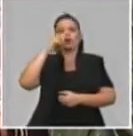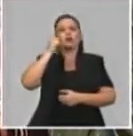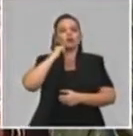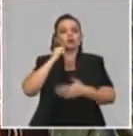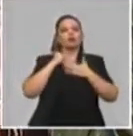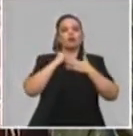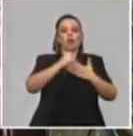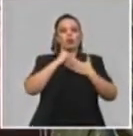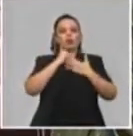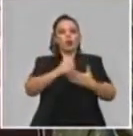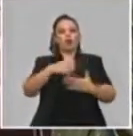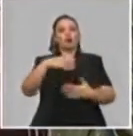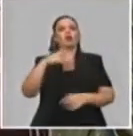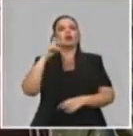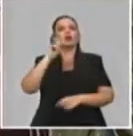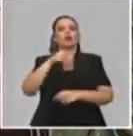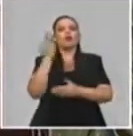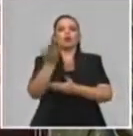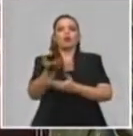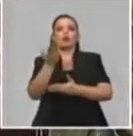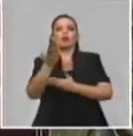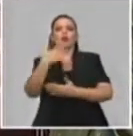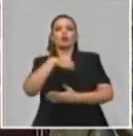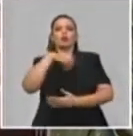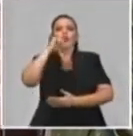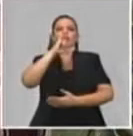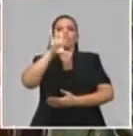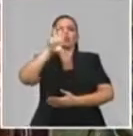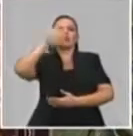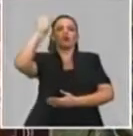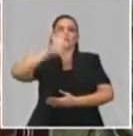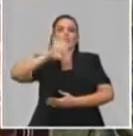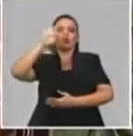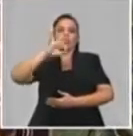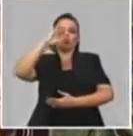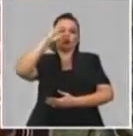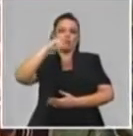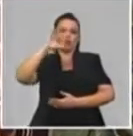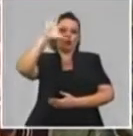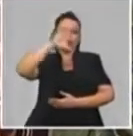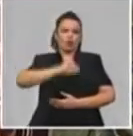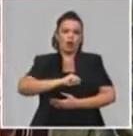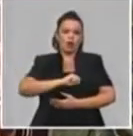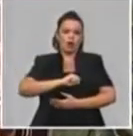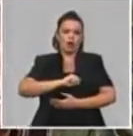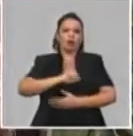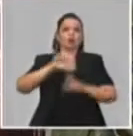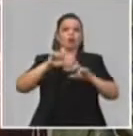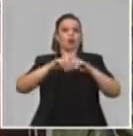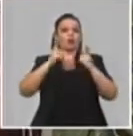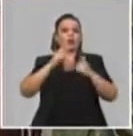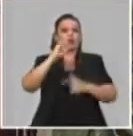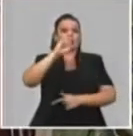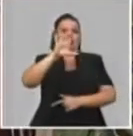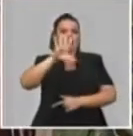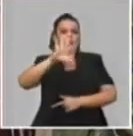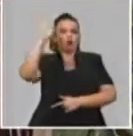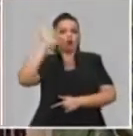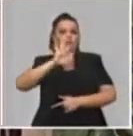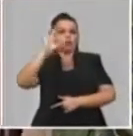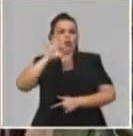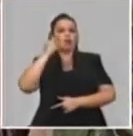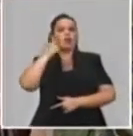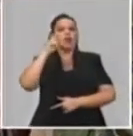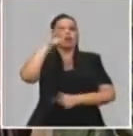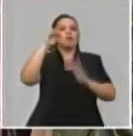encuentran en un 65% del total de órdenes con solicitud de servicio de domicilio. A más de mil domicilio